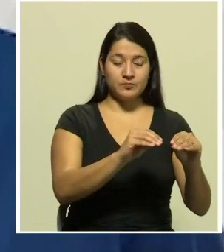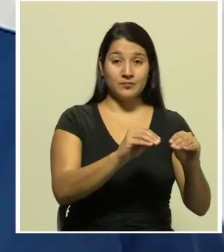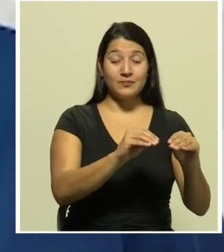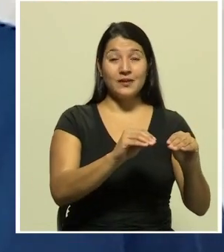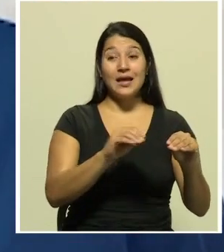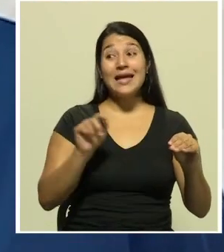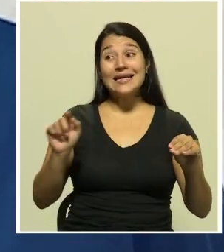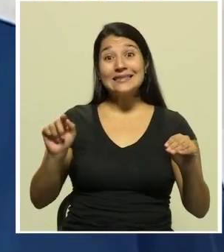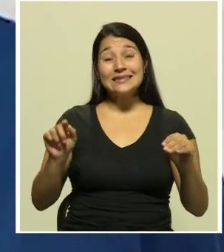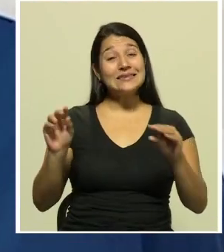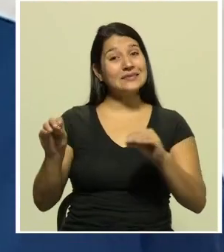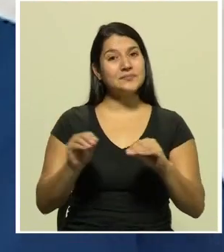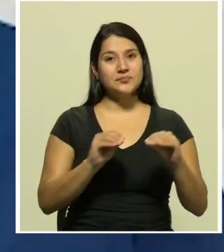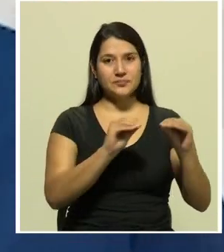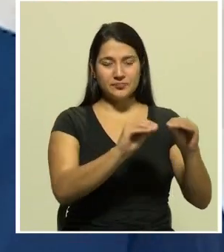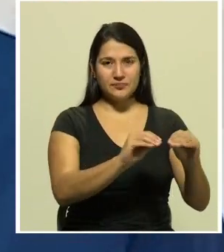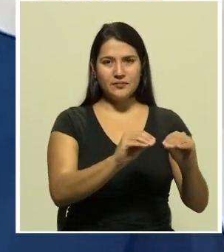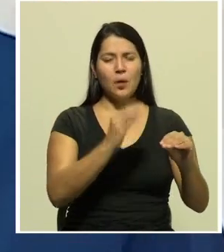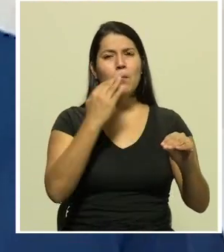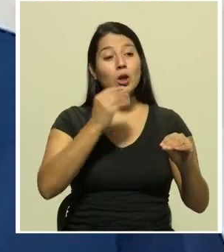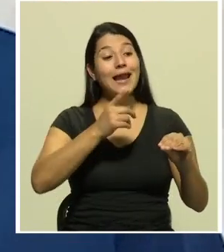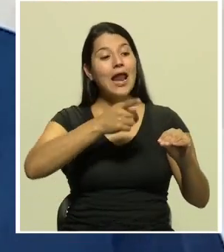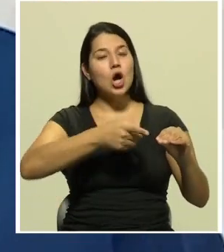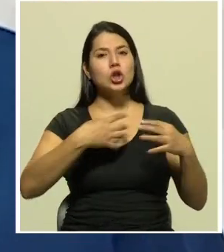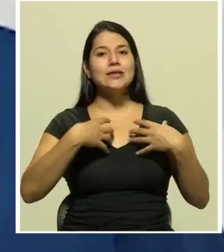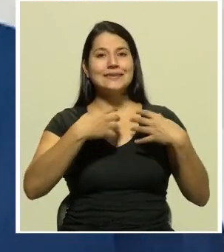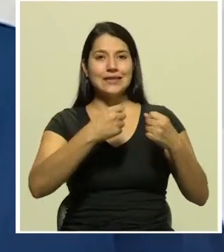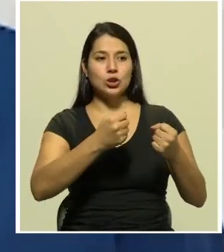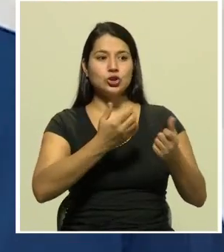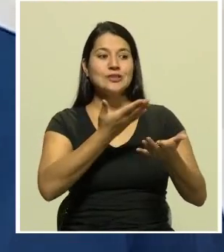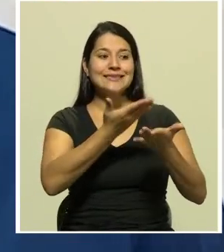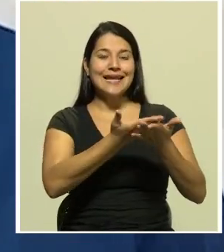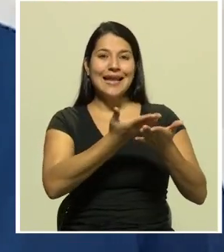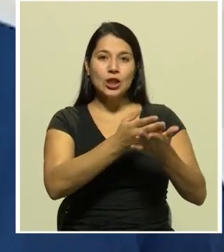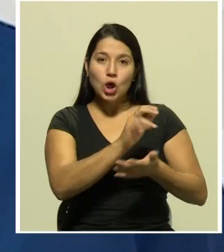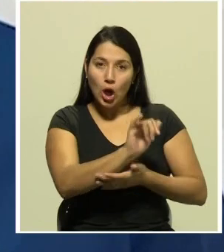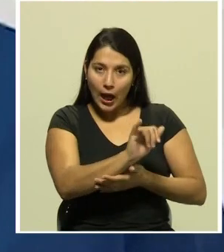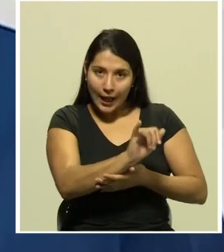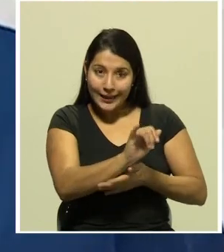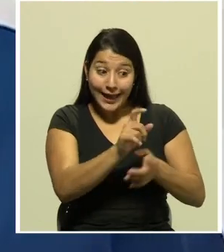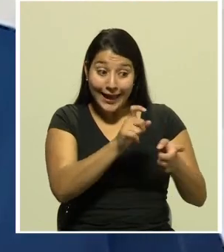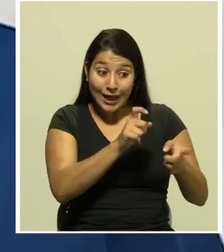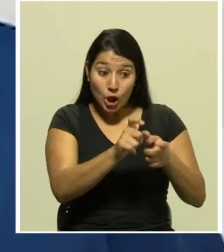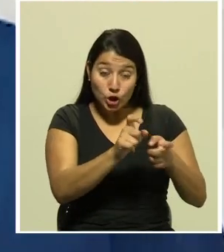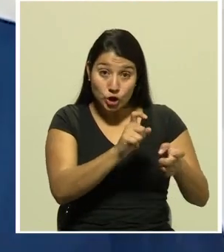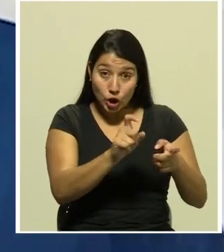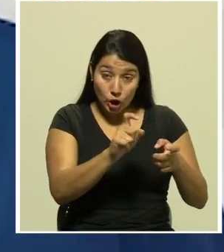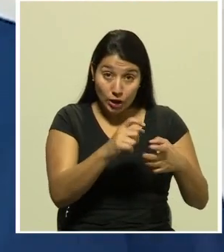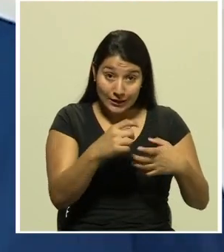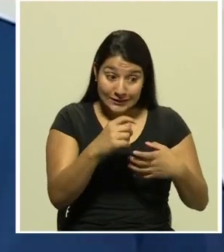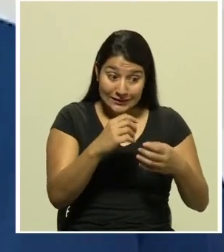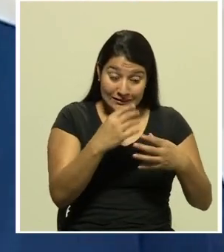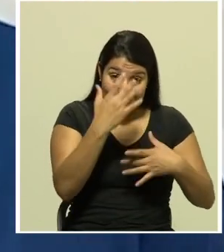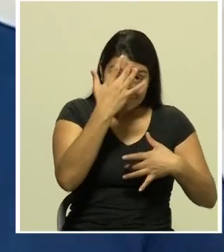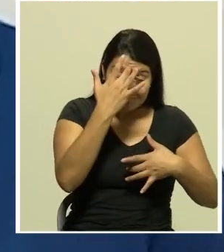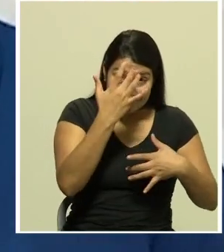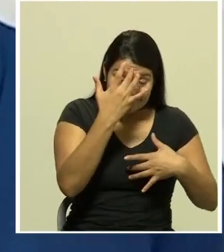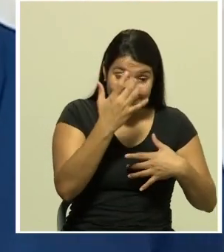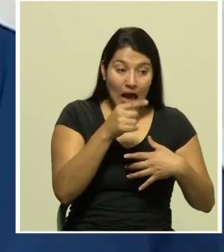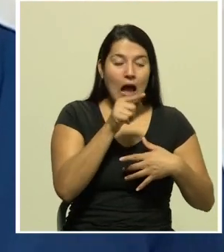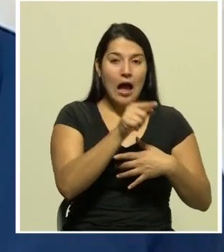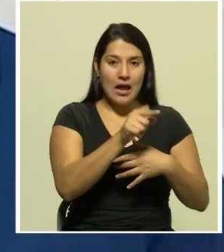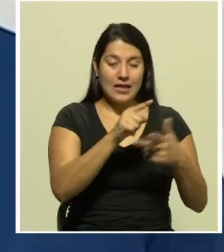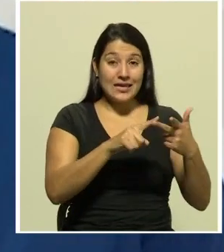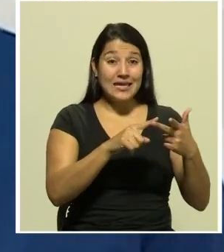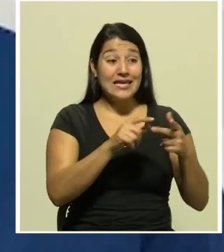personas, dado que la orden sanitaria se había girado ahí, el control epidemiológico se había establecido ahí y el seguimiento por parte de la